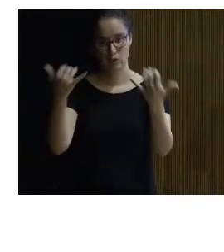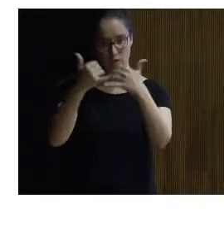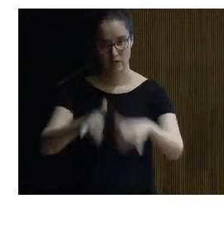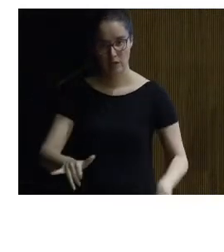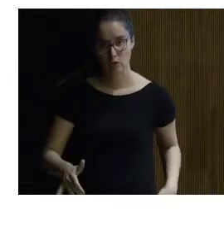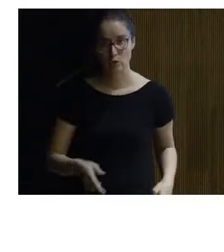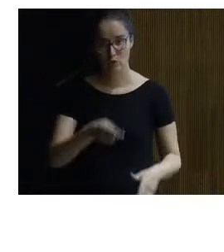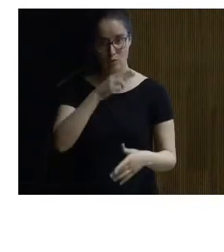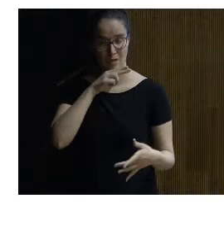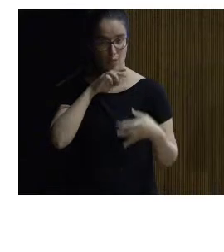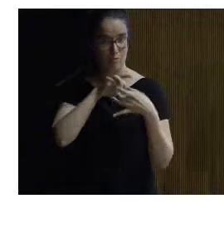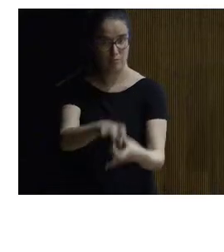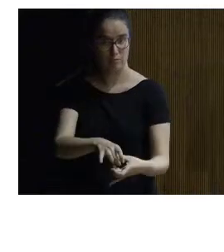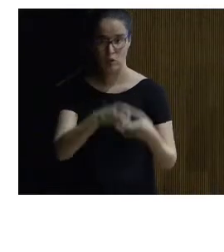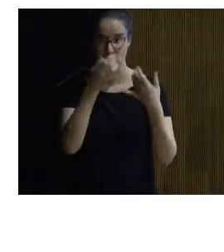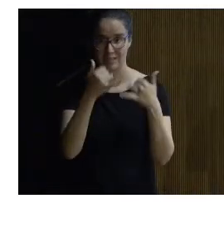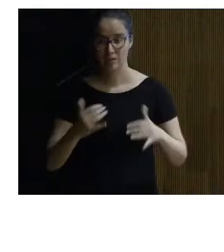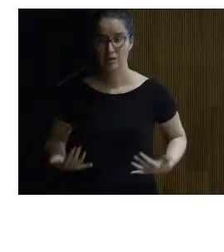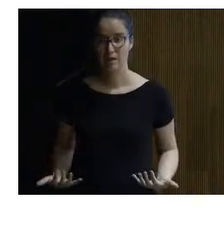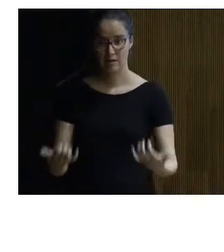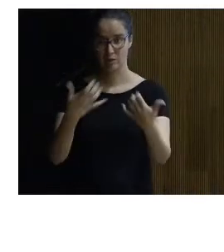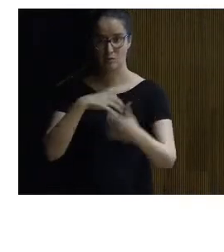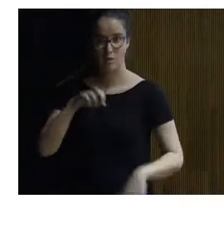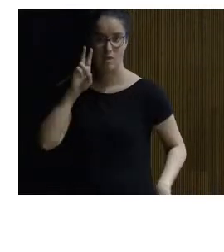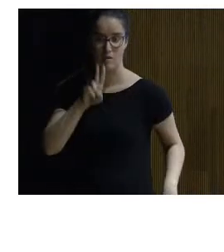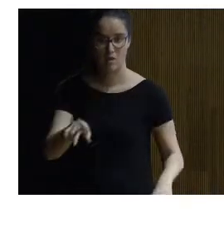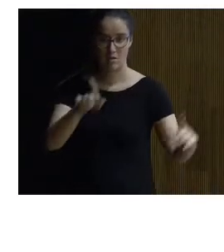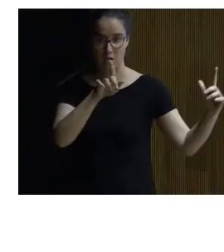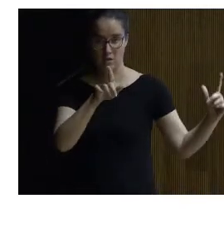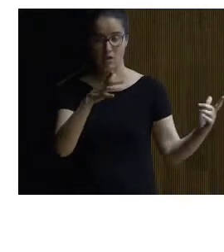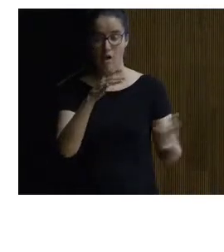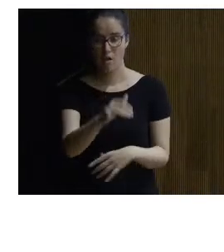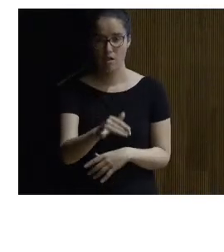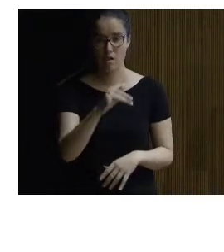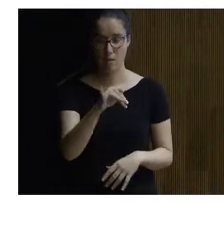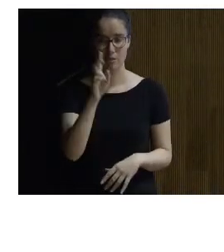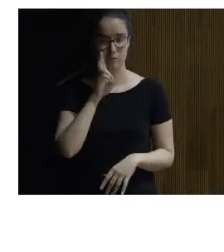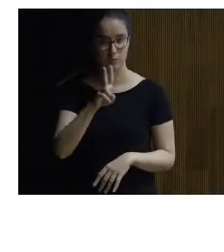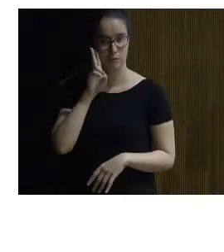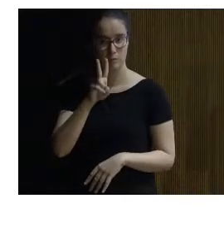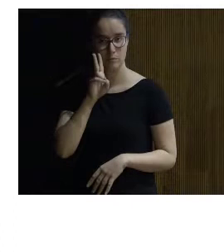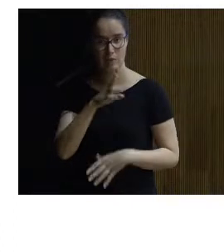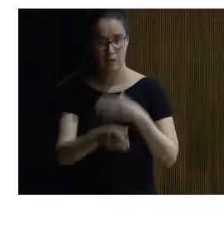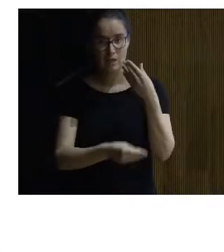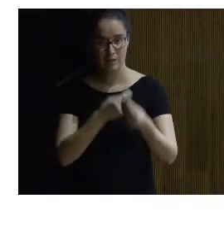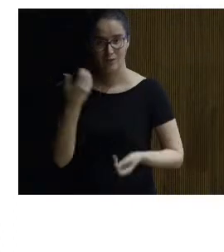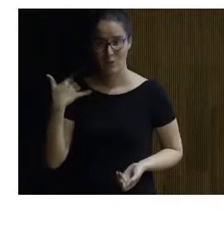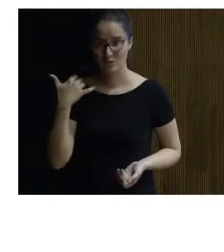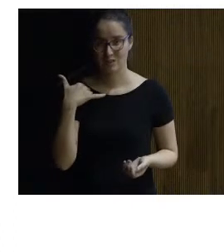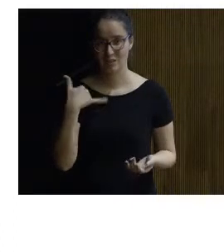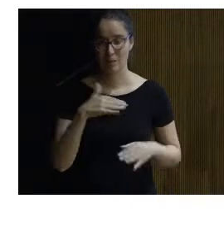los aseos vinculados al salón de actos que podéis ver aquí creo que hay una diapositiva aquí aquí tenéis la ejecución ya